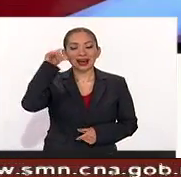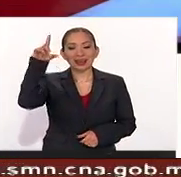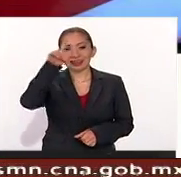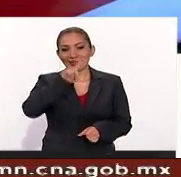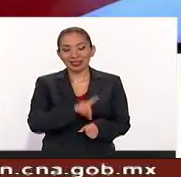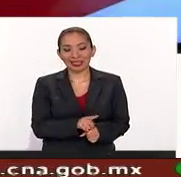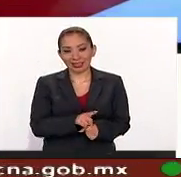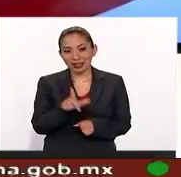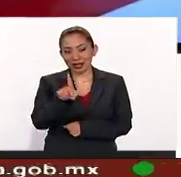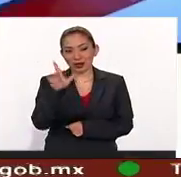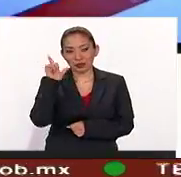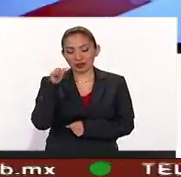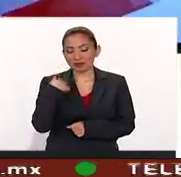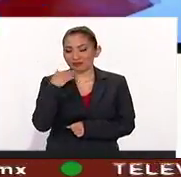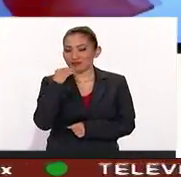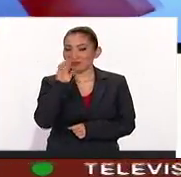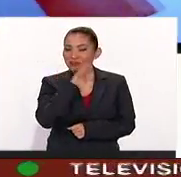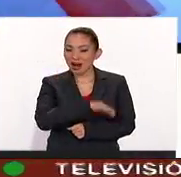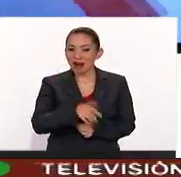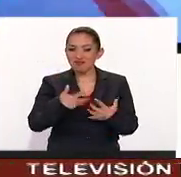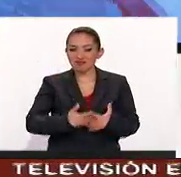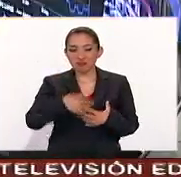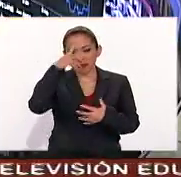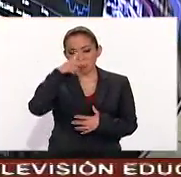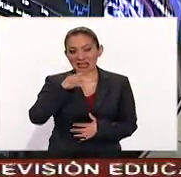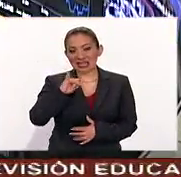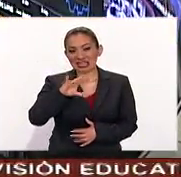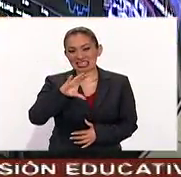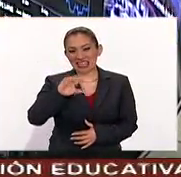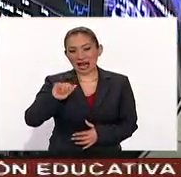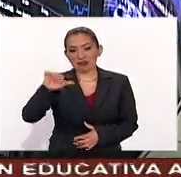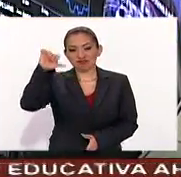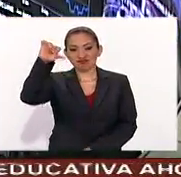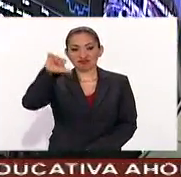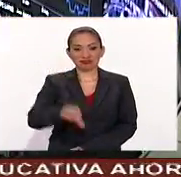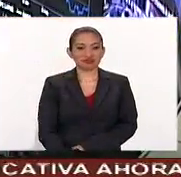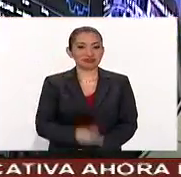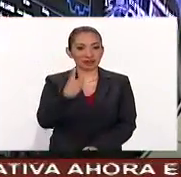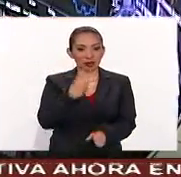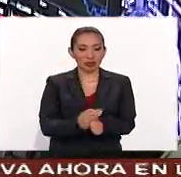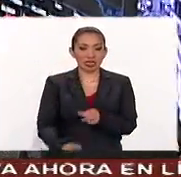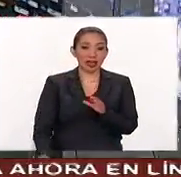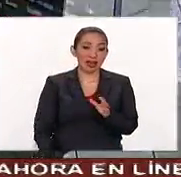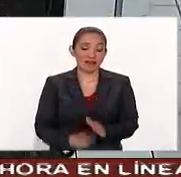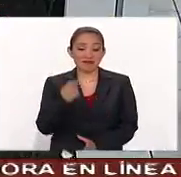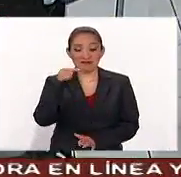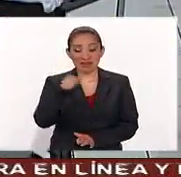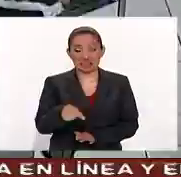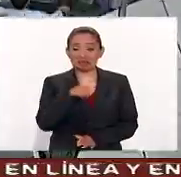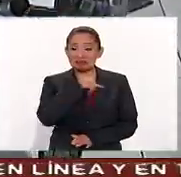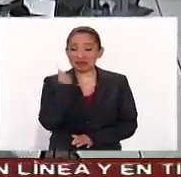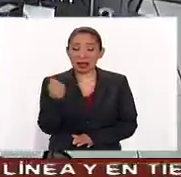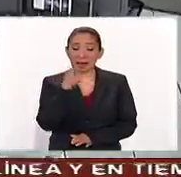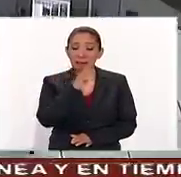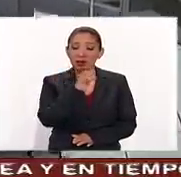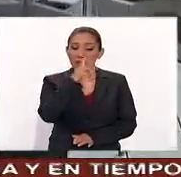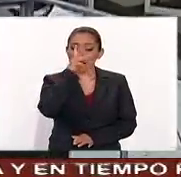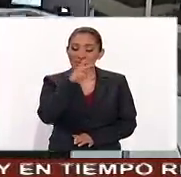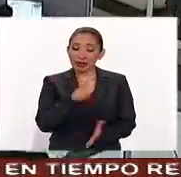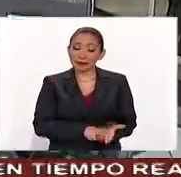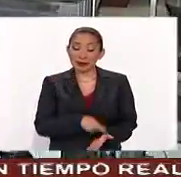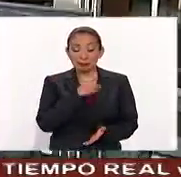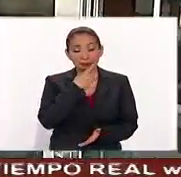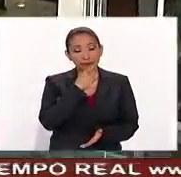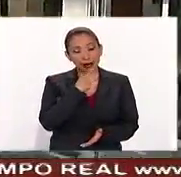un lunes negro, para la constructora mexicana ICA. Sus acciones se desplomaron por segundo día consecutivo, por lo que la Bolsa Mexicana de Valores